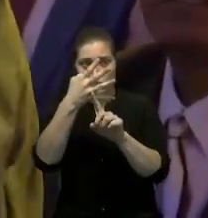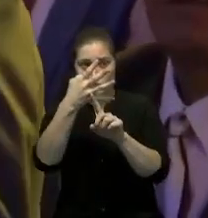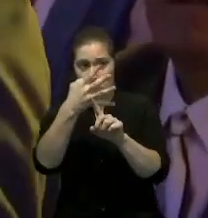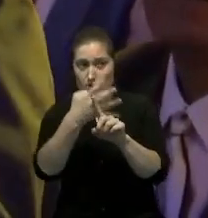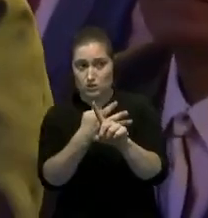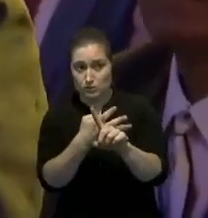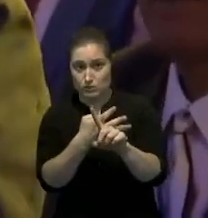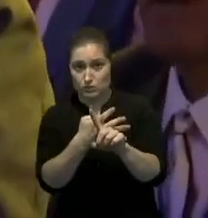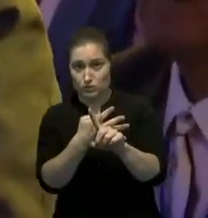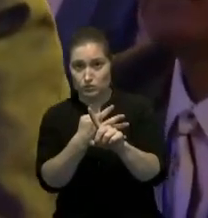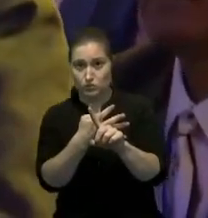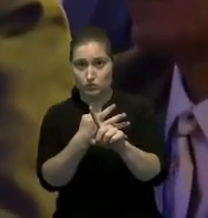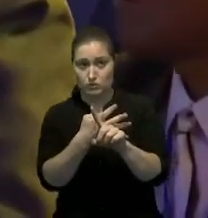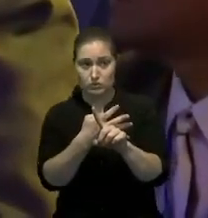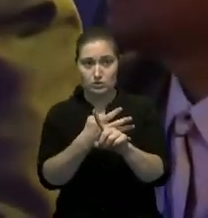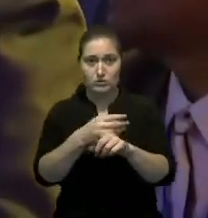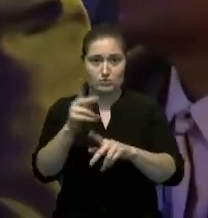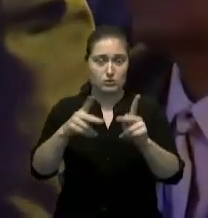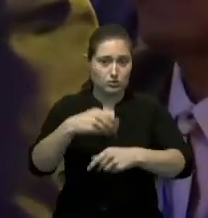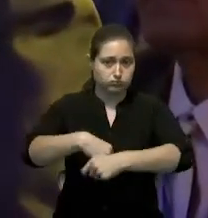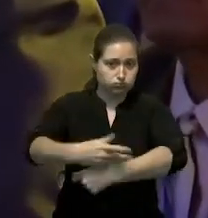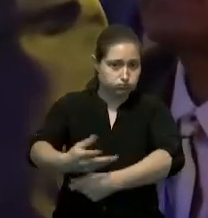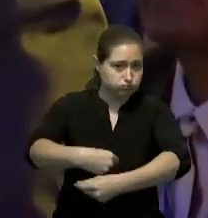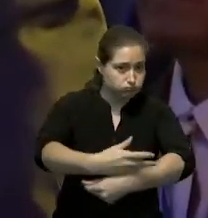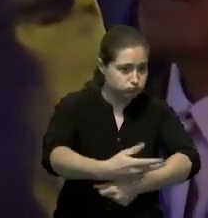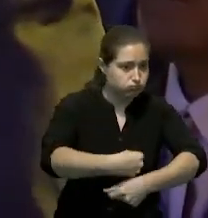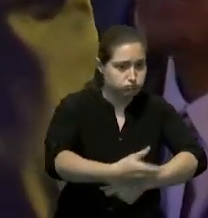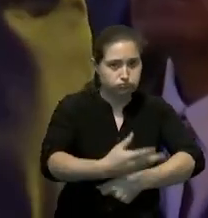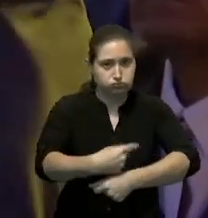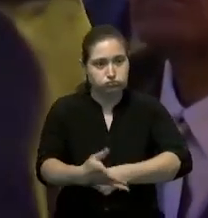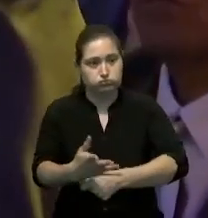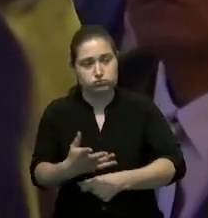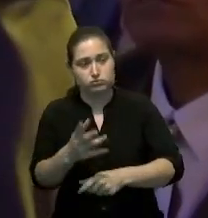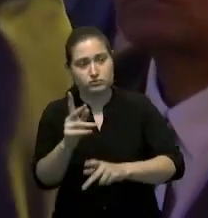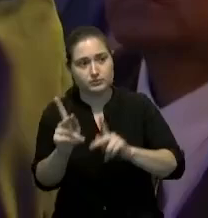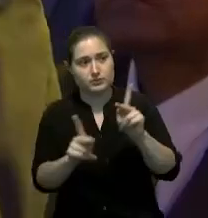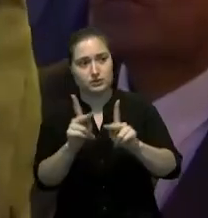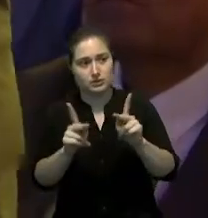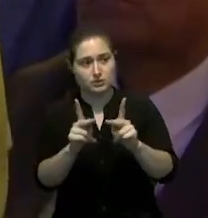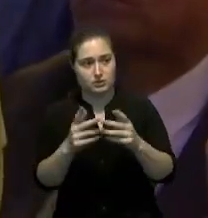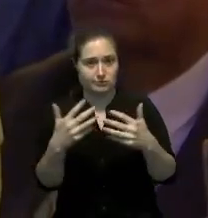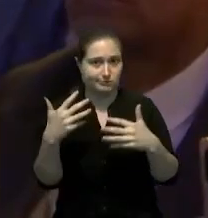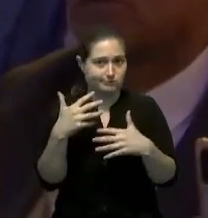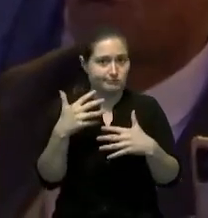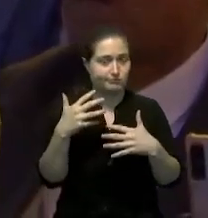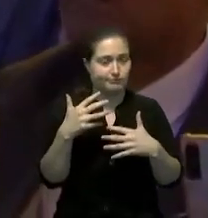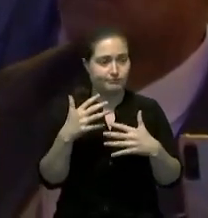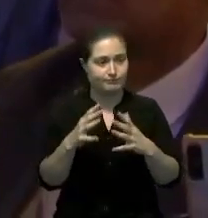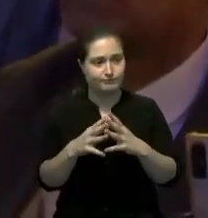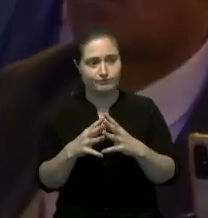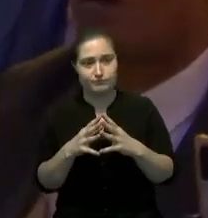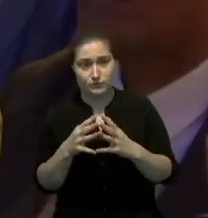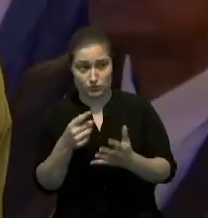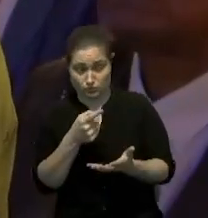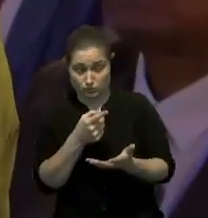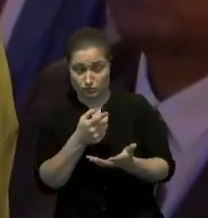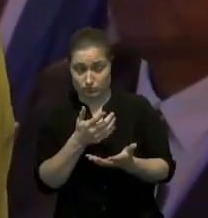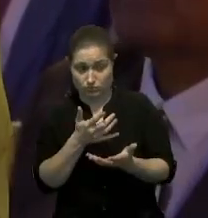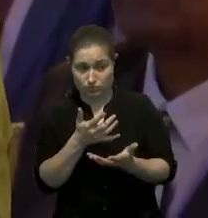productores están prácticamente preocupados usted como desde